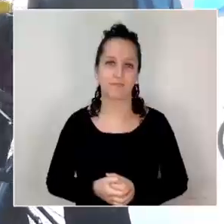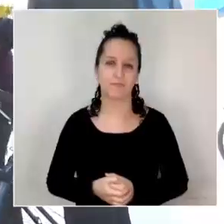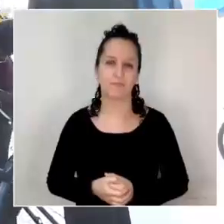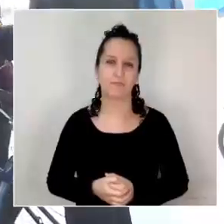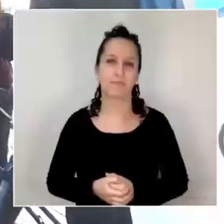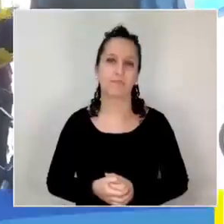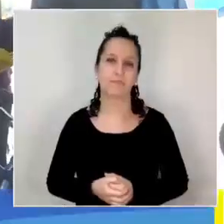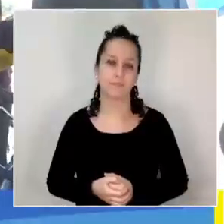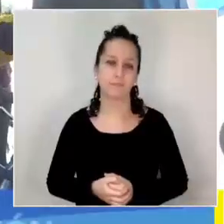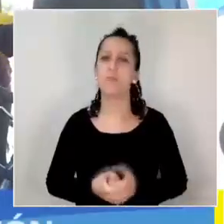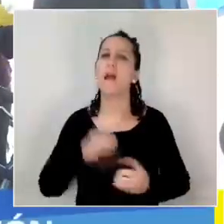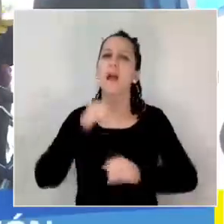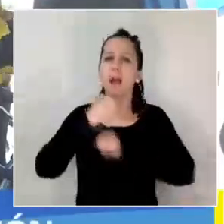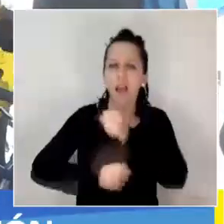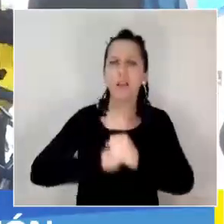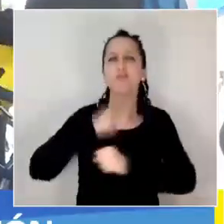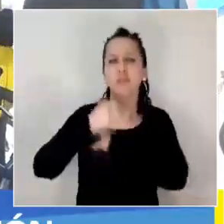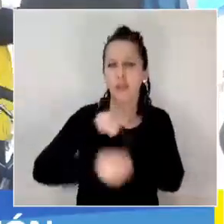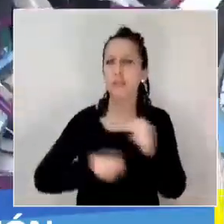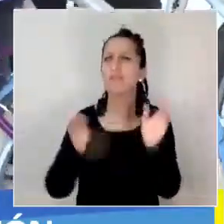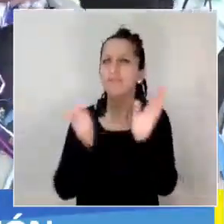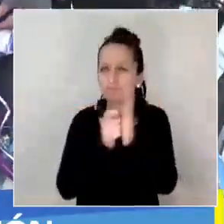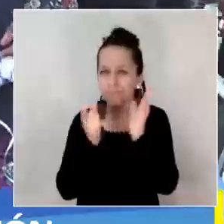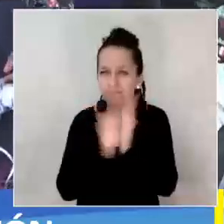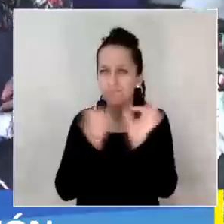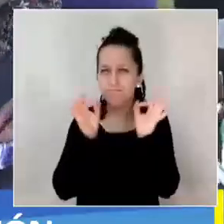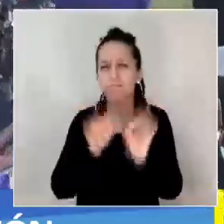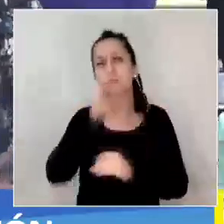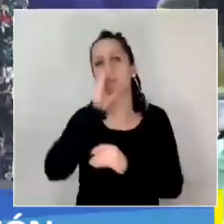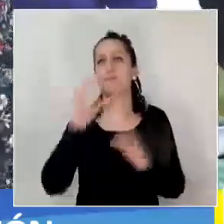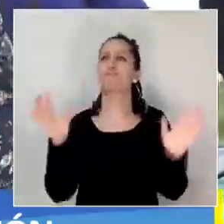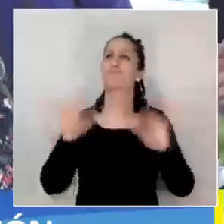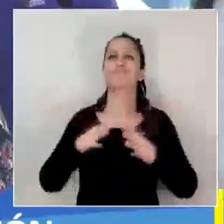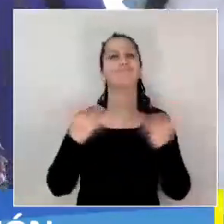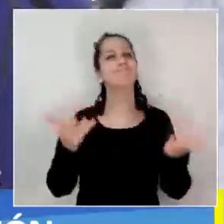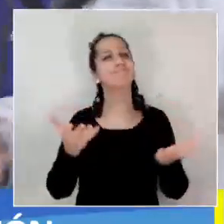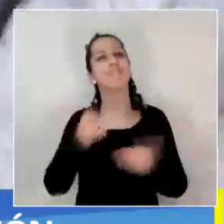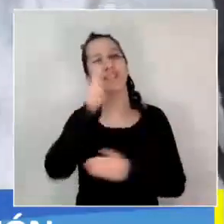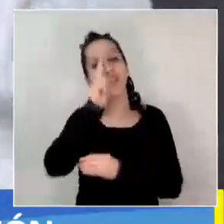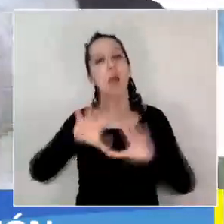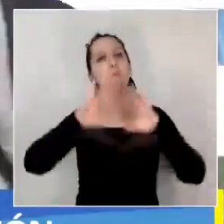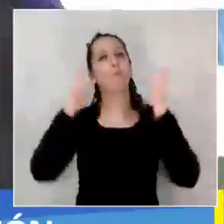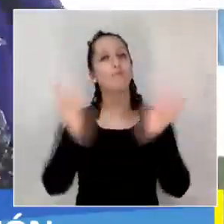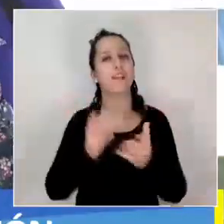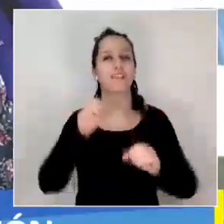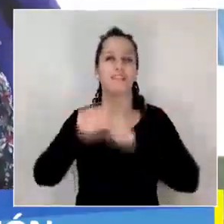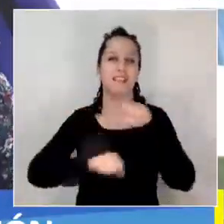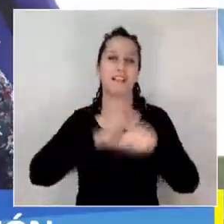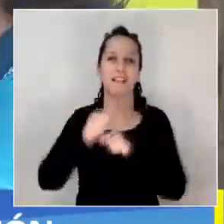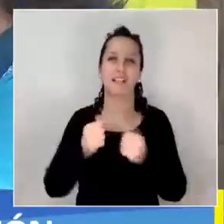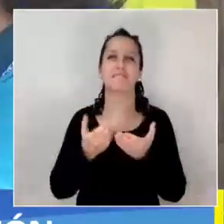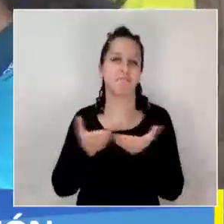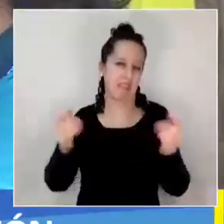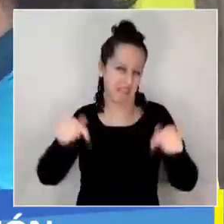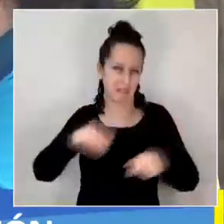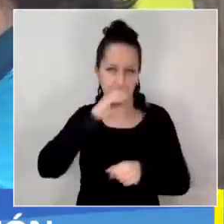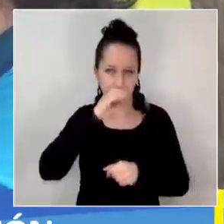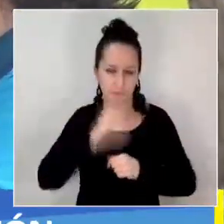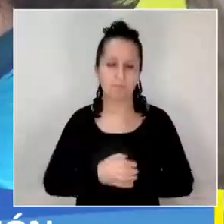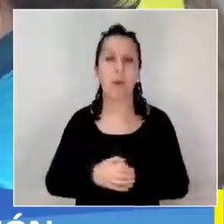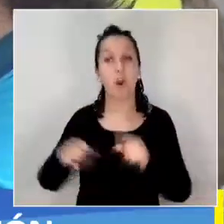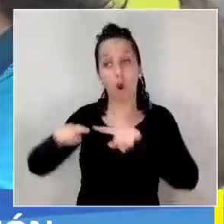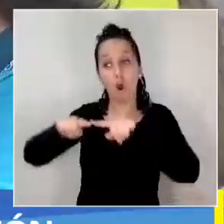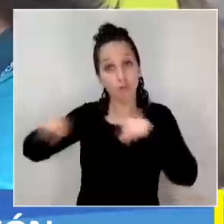Como cada año, Concepción encabezó los eventos del Día Mundial de la Bicicleta. Este año, la Oficina